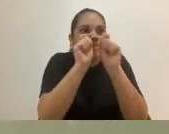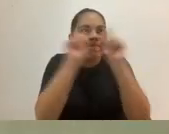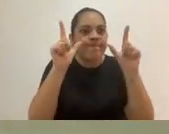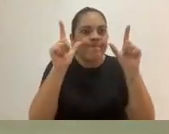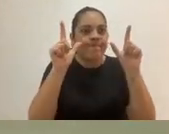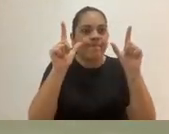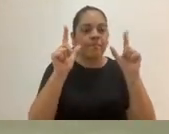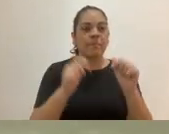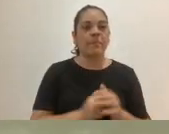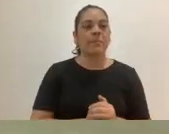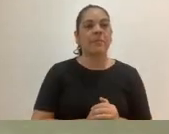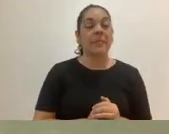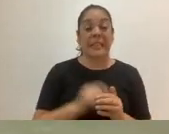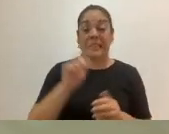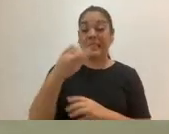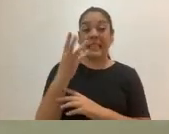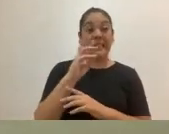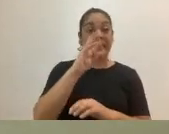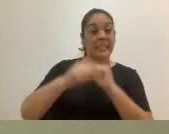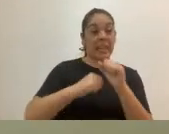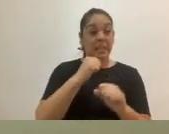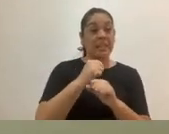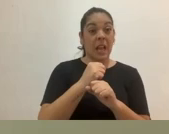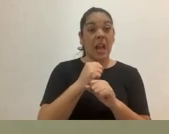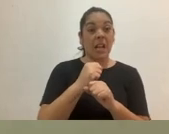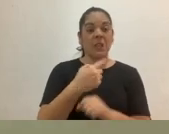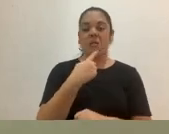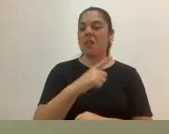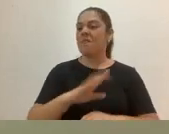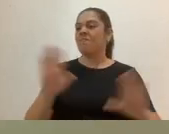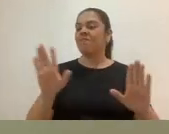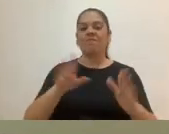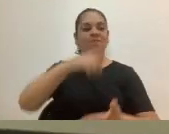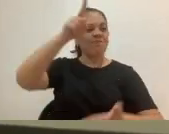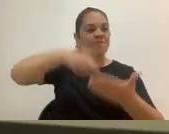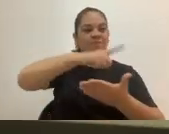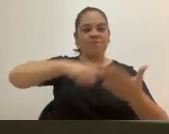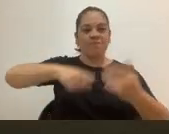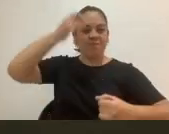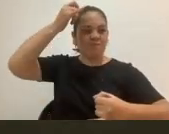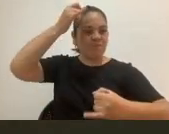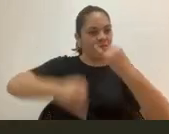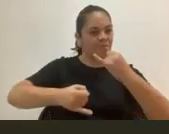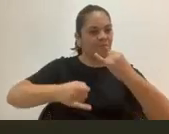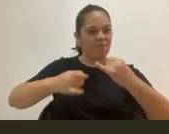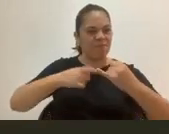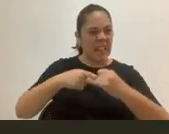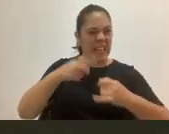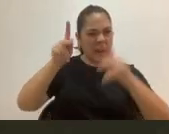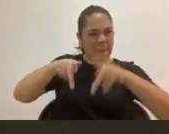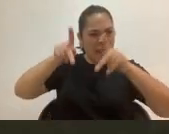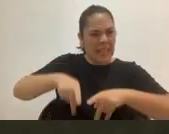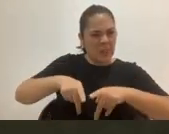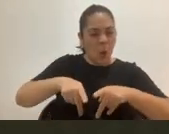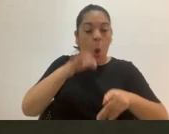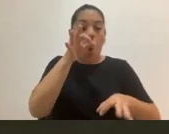A los 16 años dije, si acabó que la gente me controle y que un juez decida